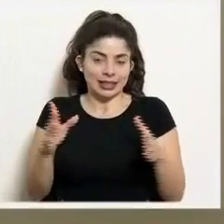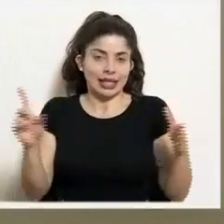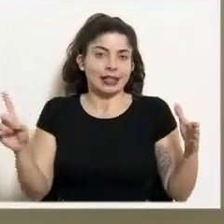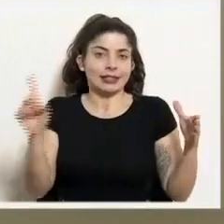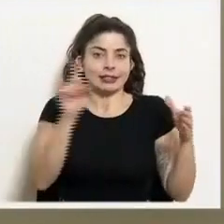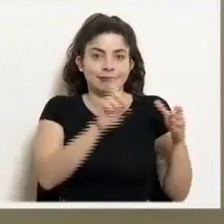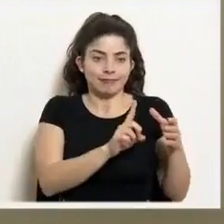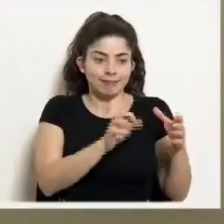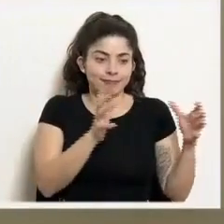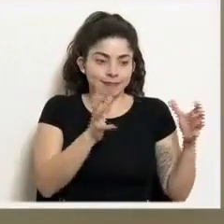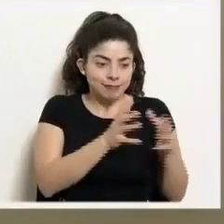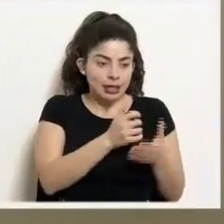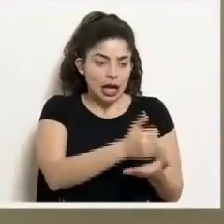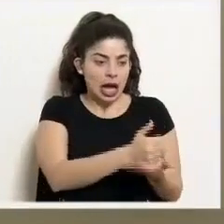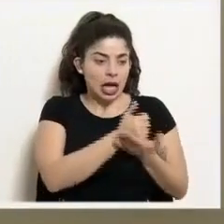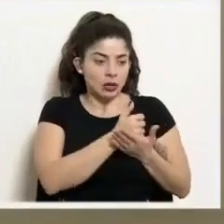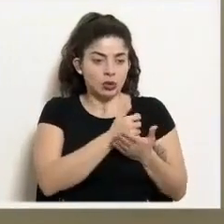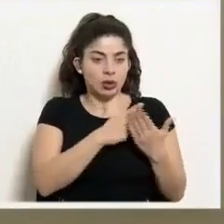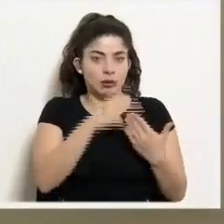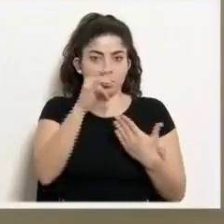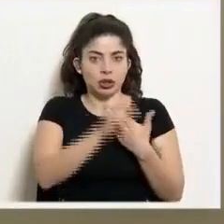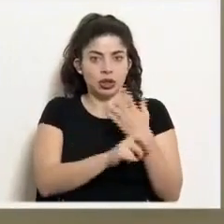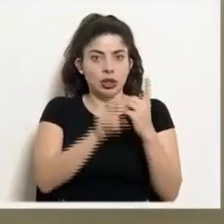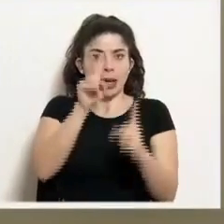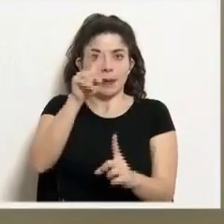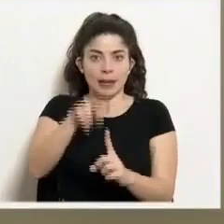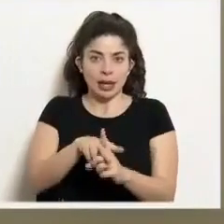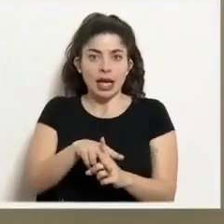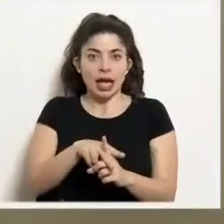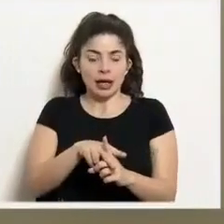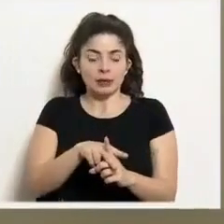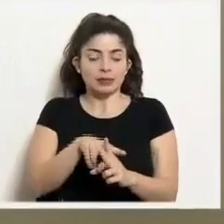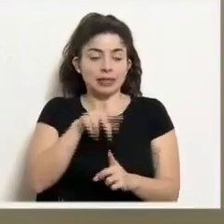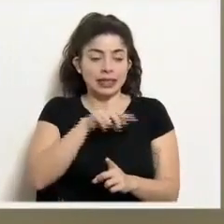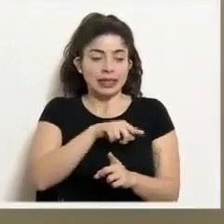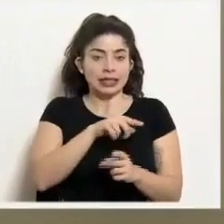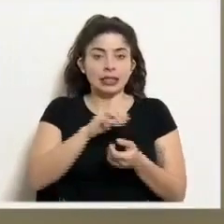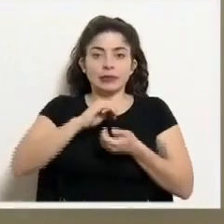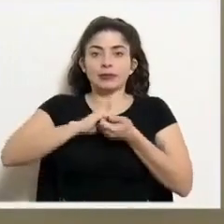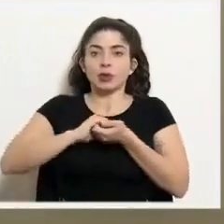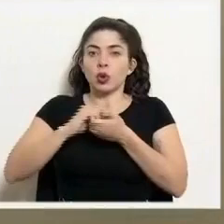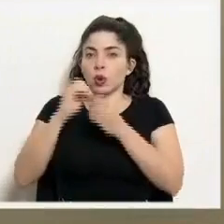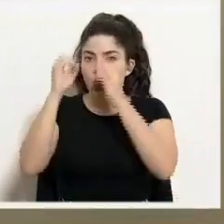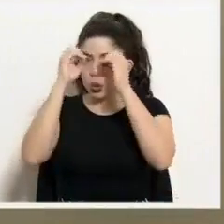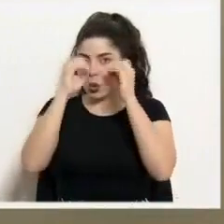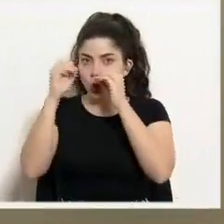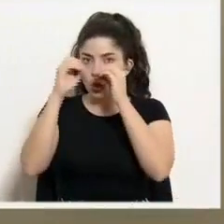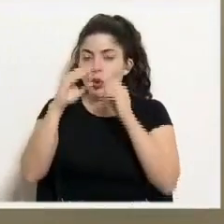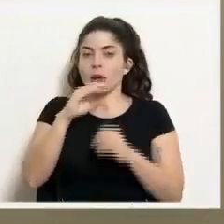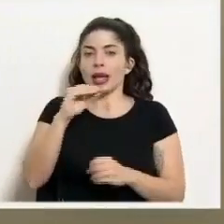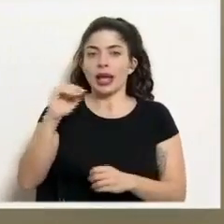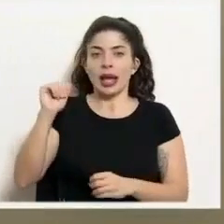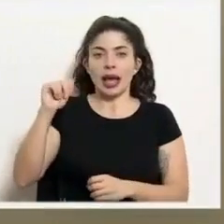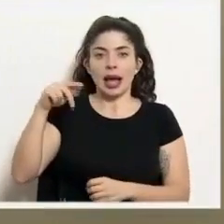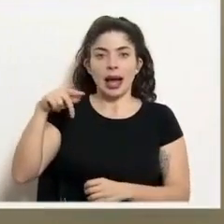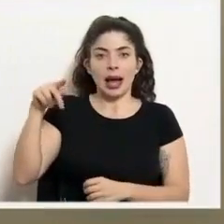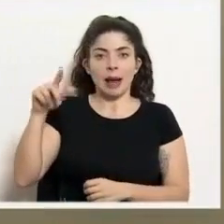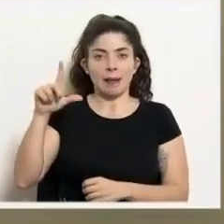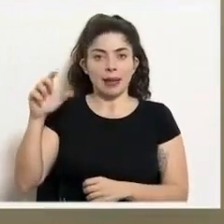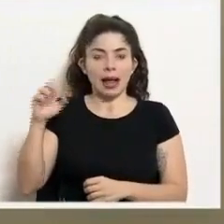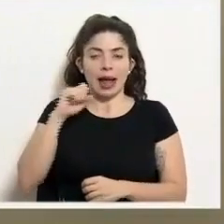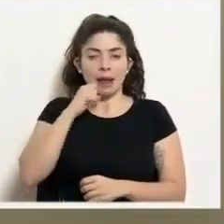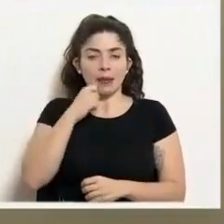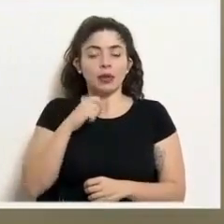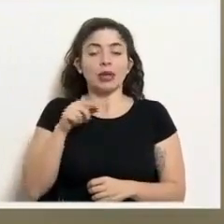que nos ayudaron en la implementación de este proyecto de la mano con Google y con Apple. Esta es la plataforma